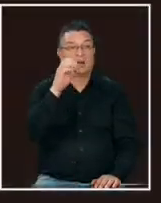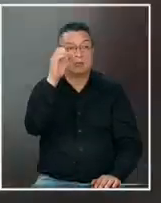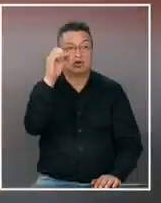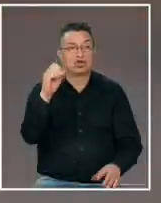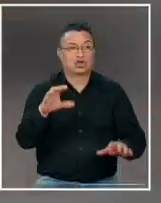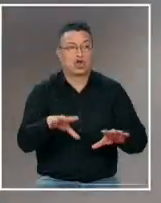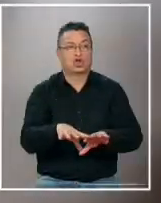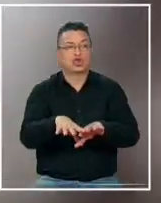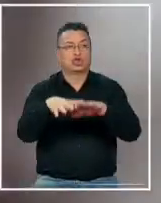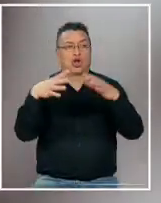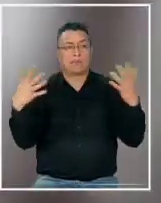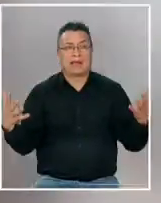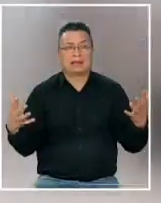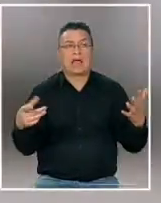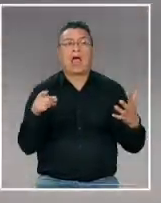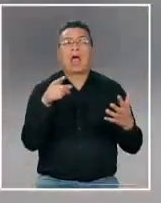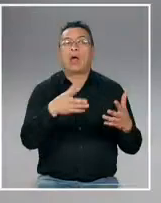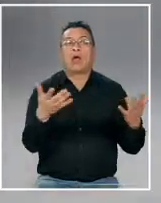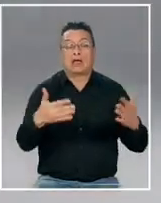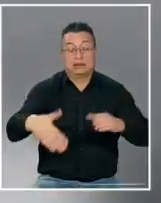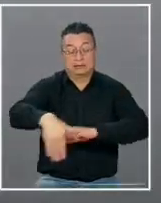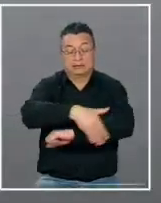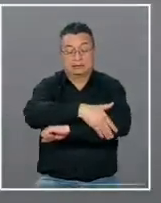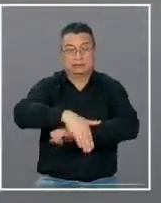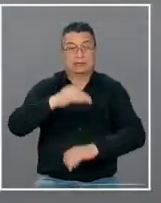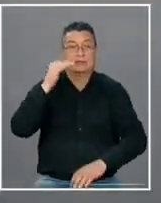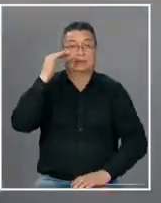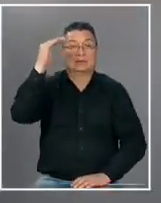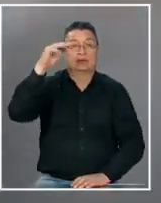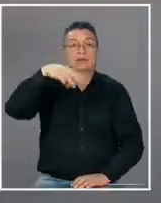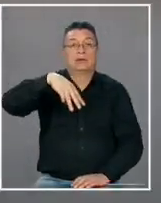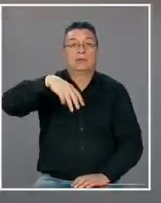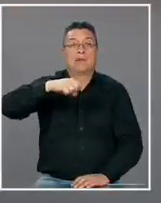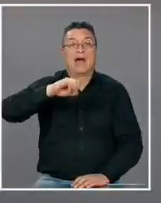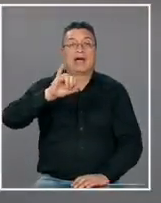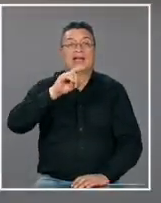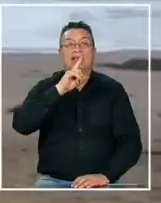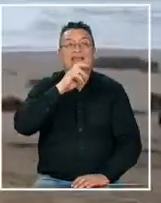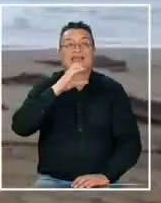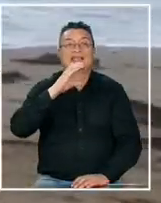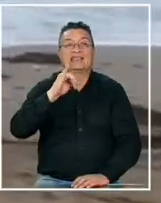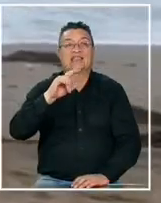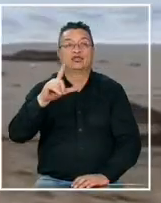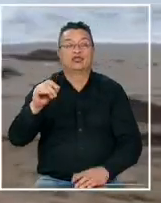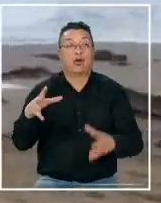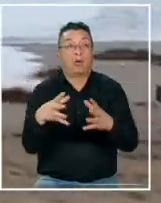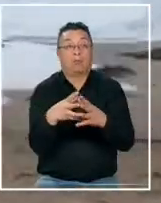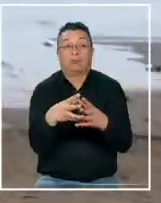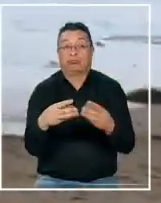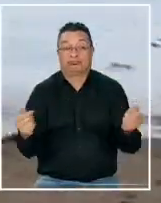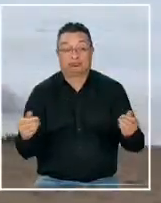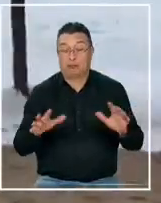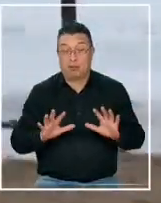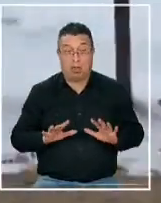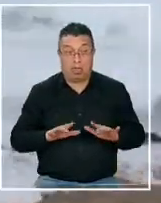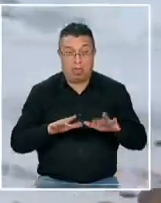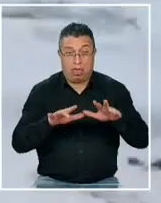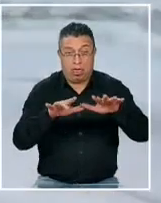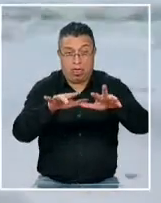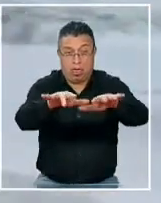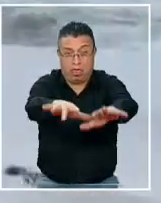completamente sorprendidos eso porque la calle principal de Maitensillo prácticamente desapareció durante el momento más álgido de las